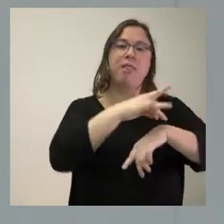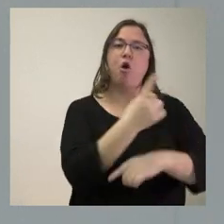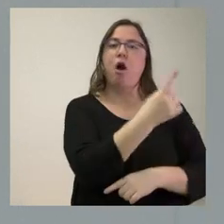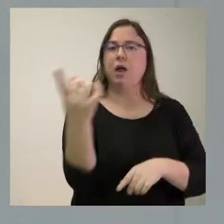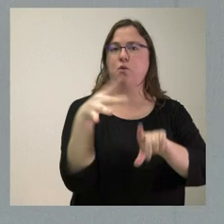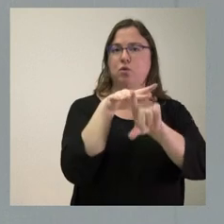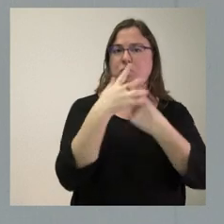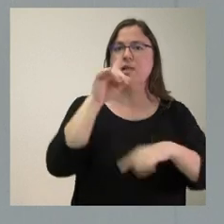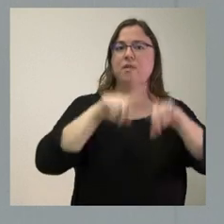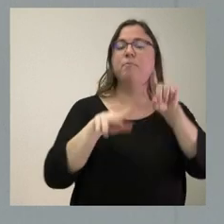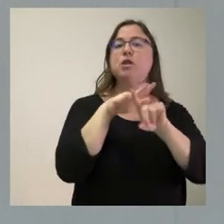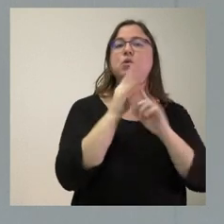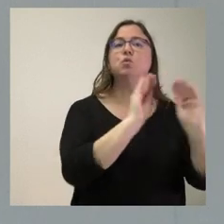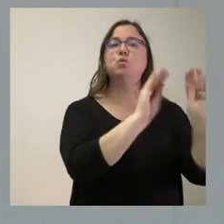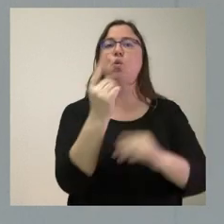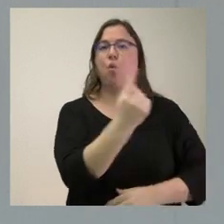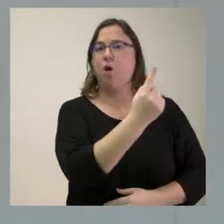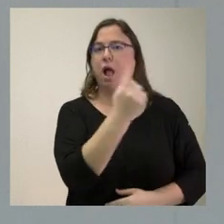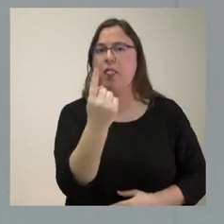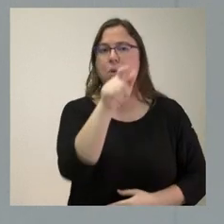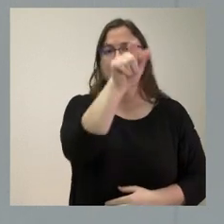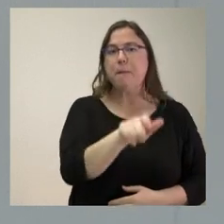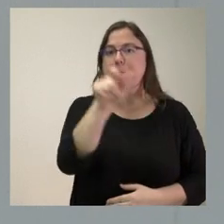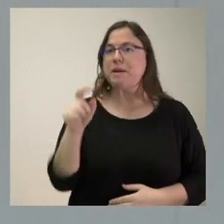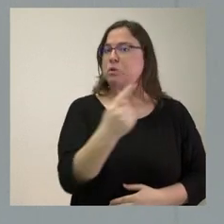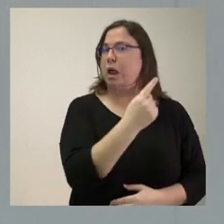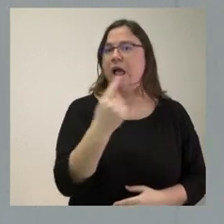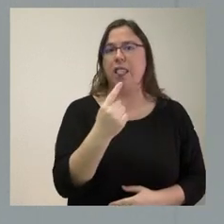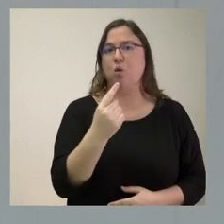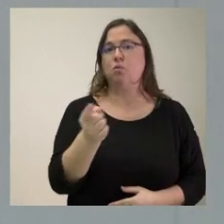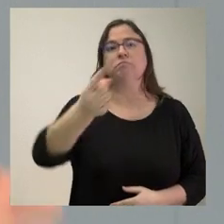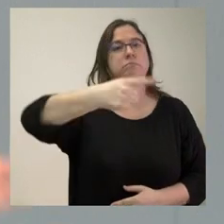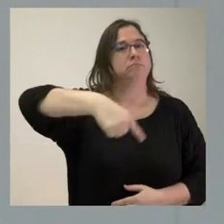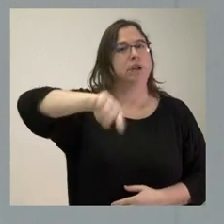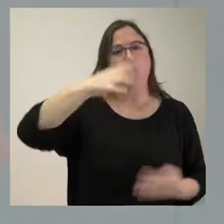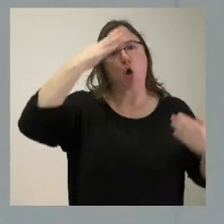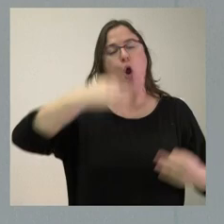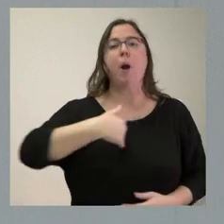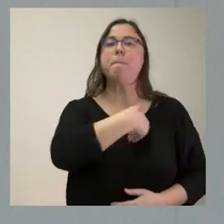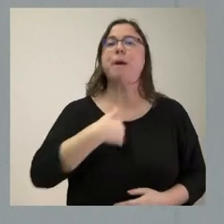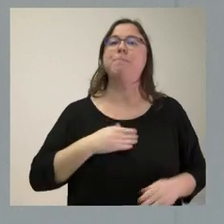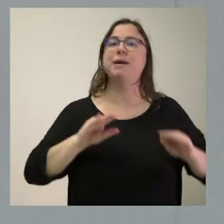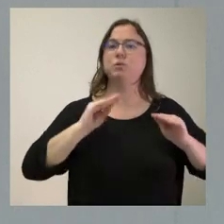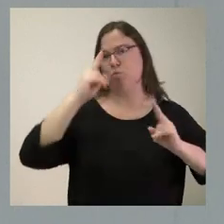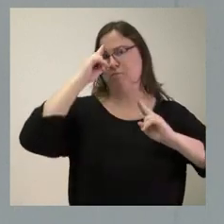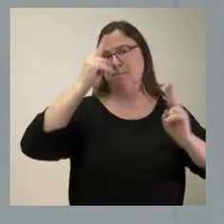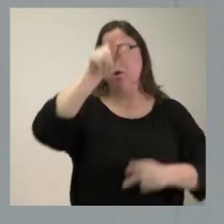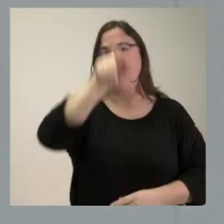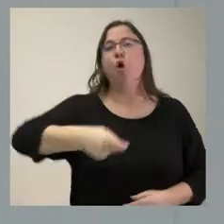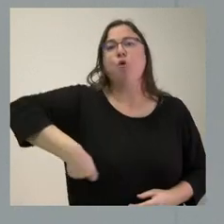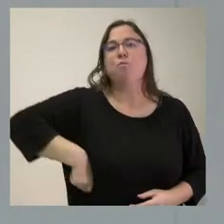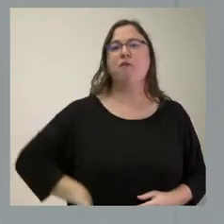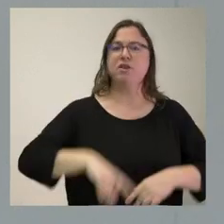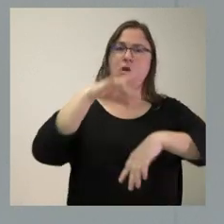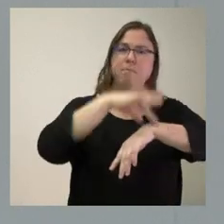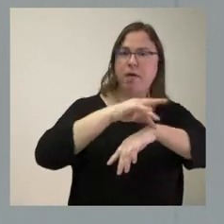circunstancias sanitarias de cada una de las personas a las que atienden, pues lógicamente el papel que tenemos que respetarse de los profesionales sanitarios. yo